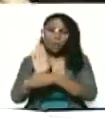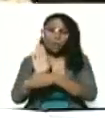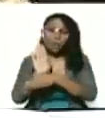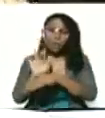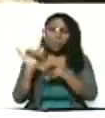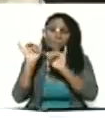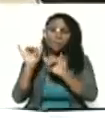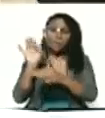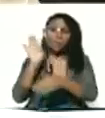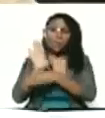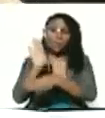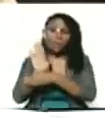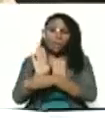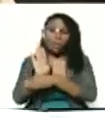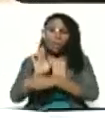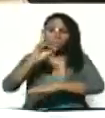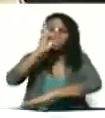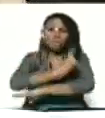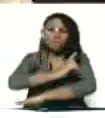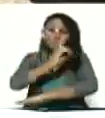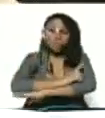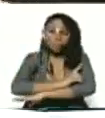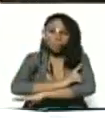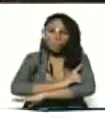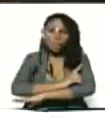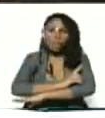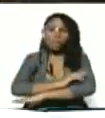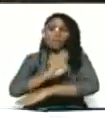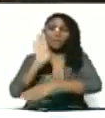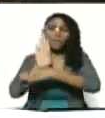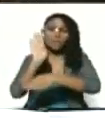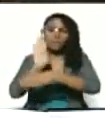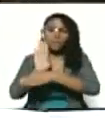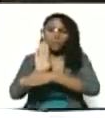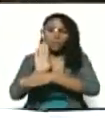autocuidado la disciplina la prevención